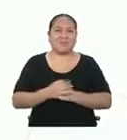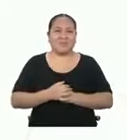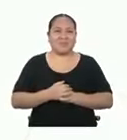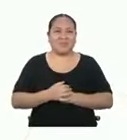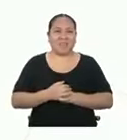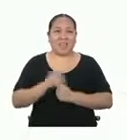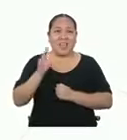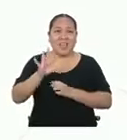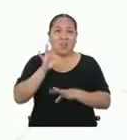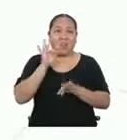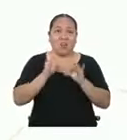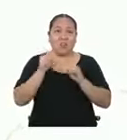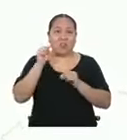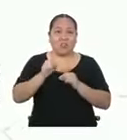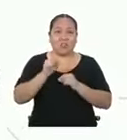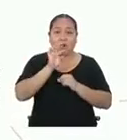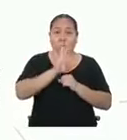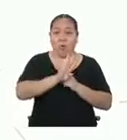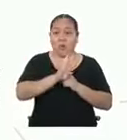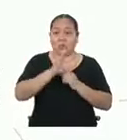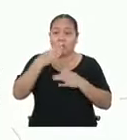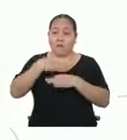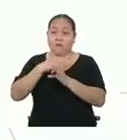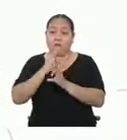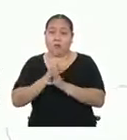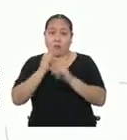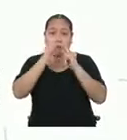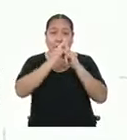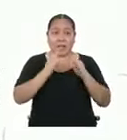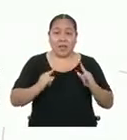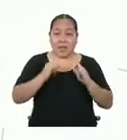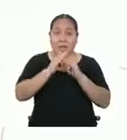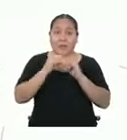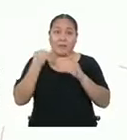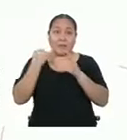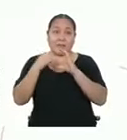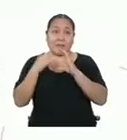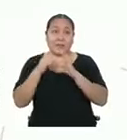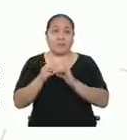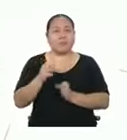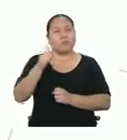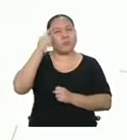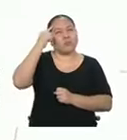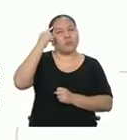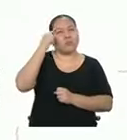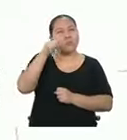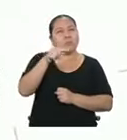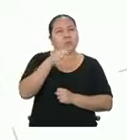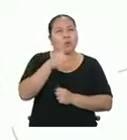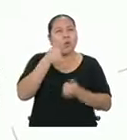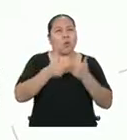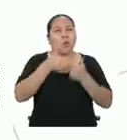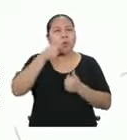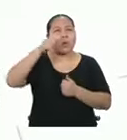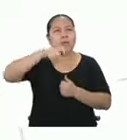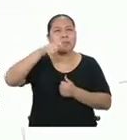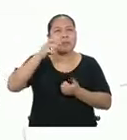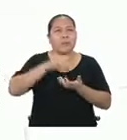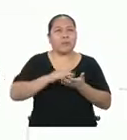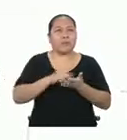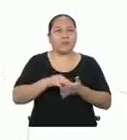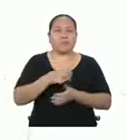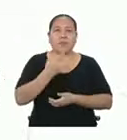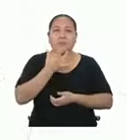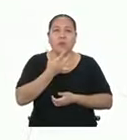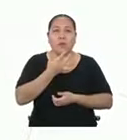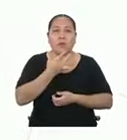He encontrado estos cuatro modelos de carpas en internet. ¿Cuál te parece que cumple más con tus necesidades? Mi